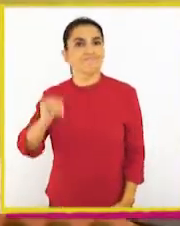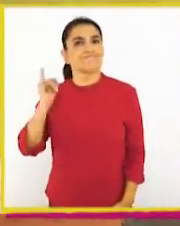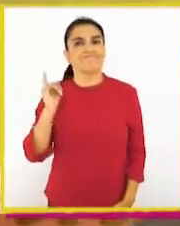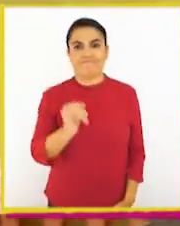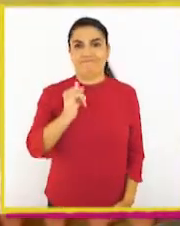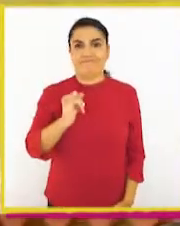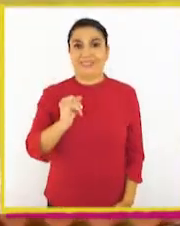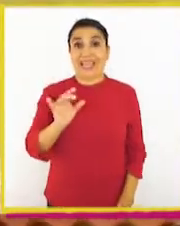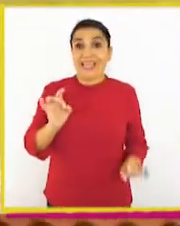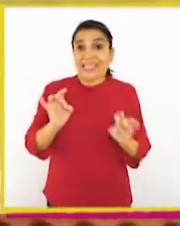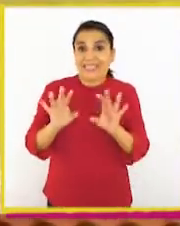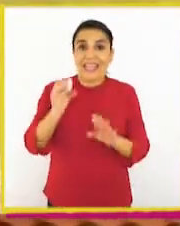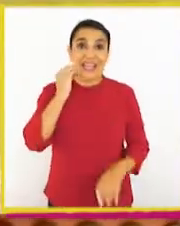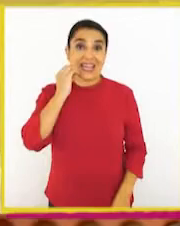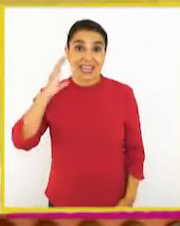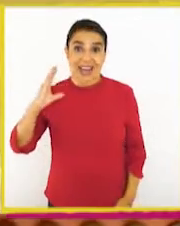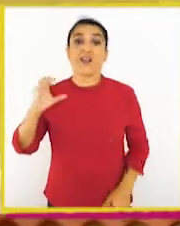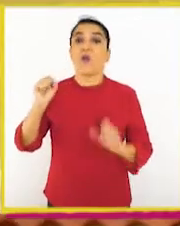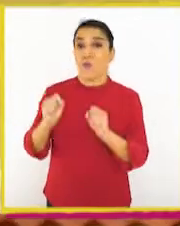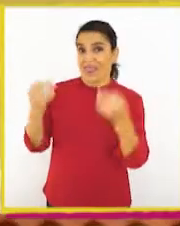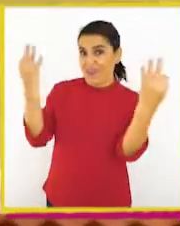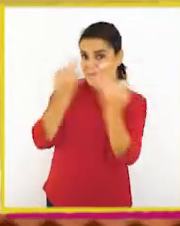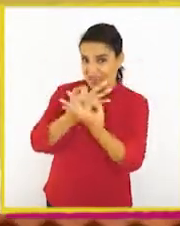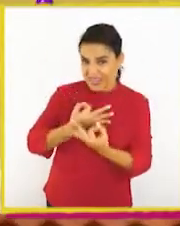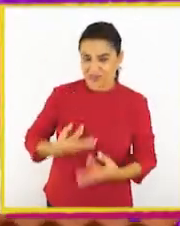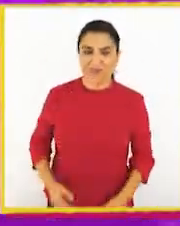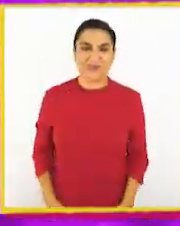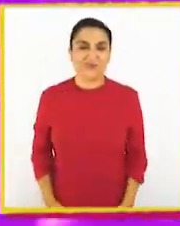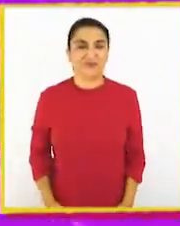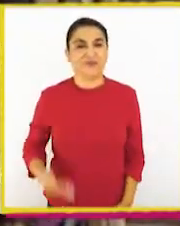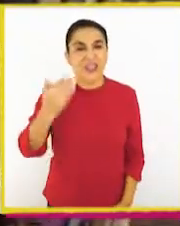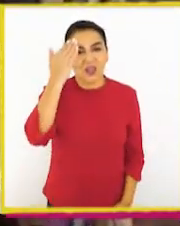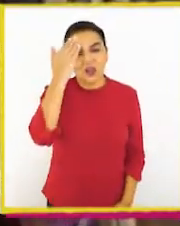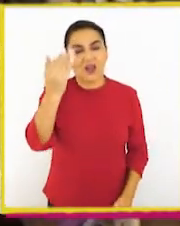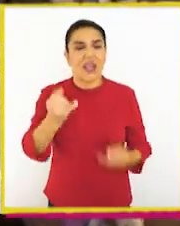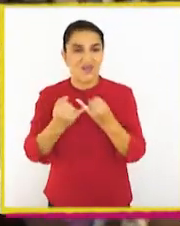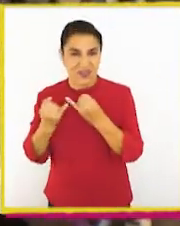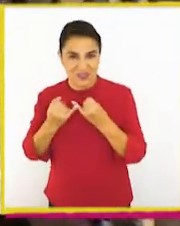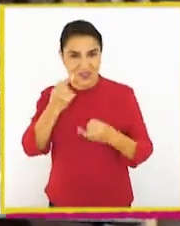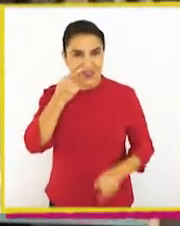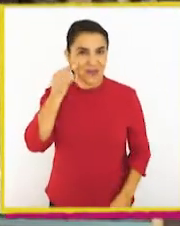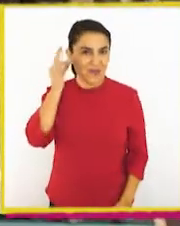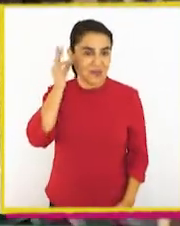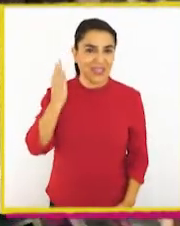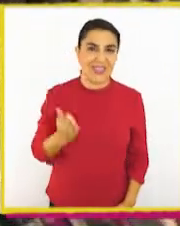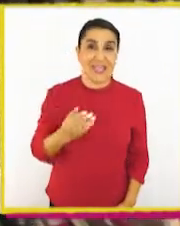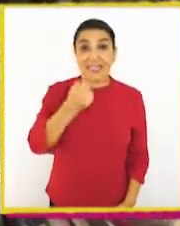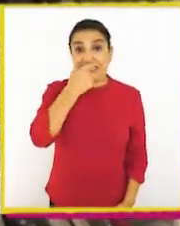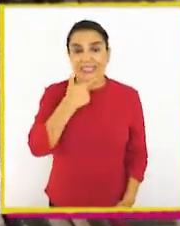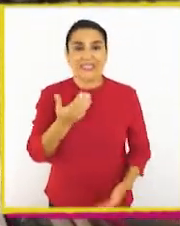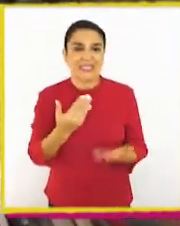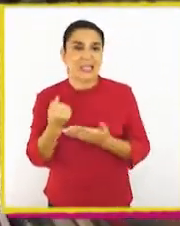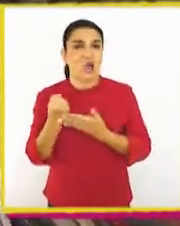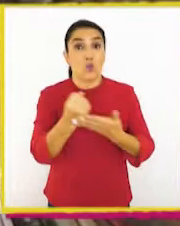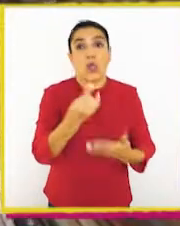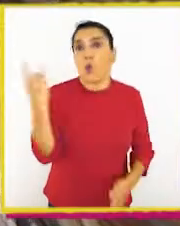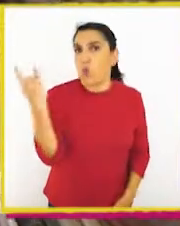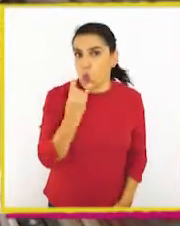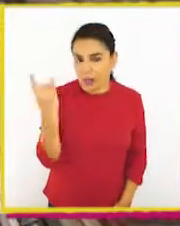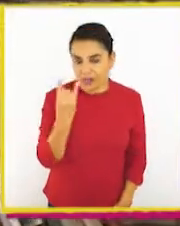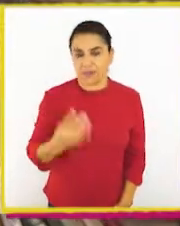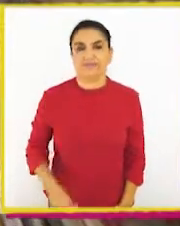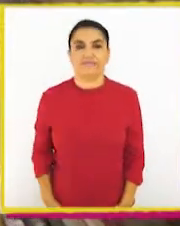¡Claro! Quizás Claudia sabe cómo orientarme. ¡Hola, amigos y amigas! ¡Hola! Chester necesita ayuda